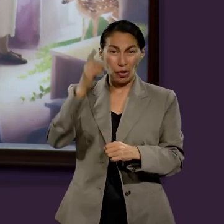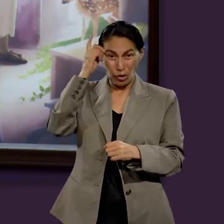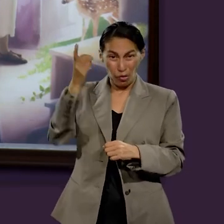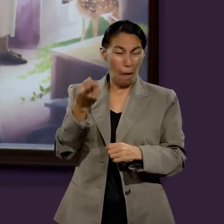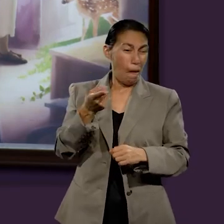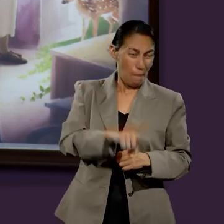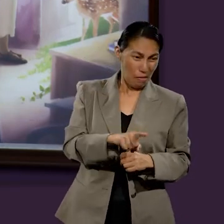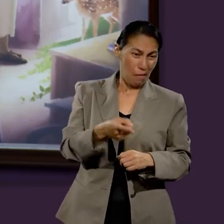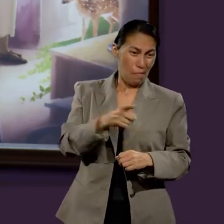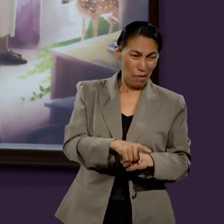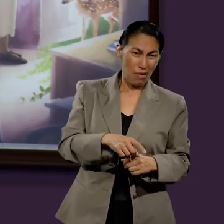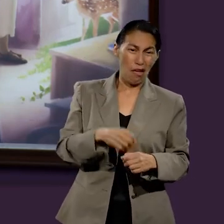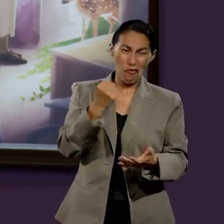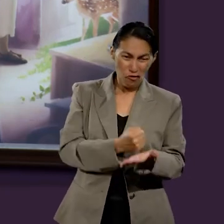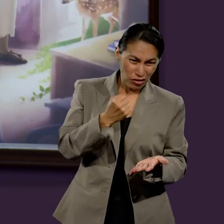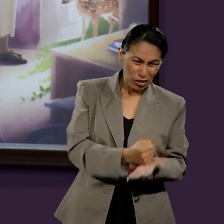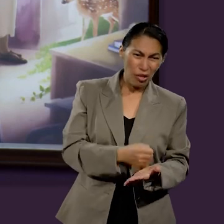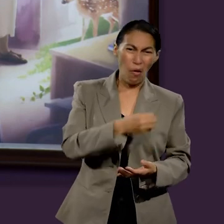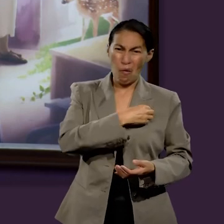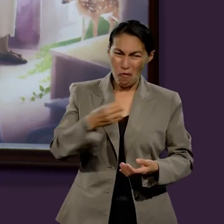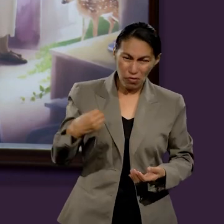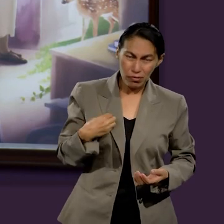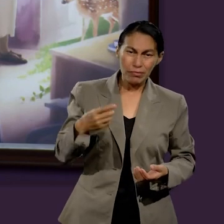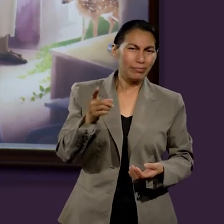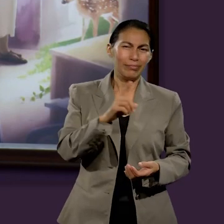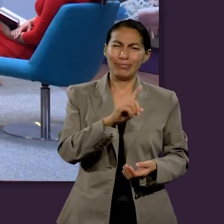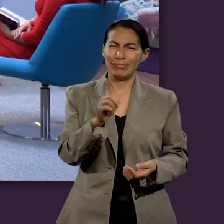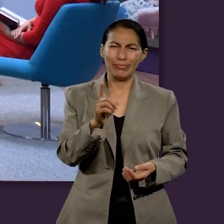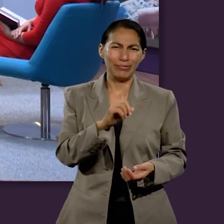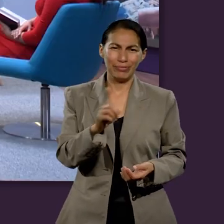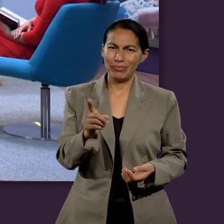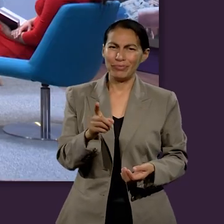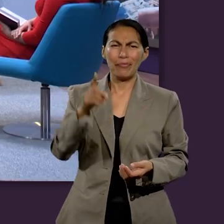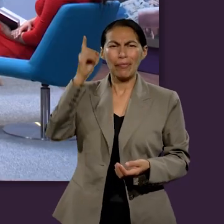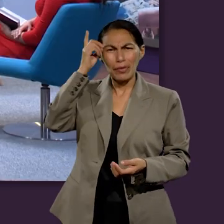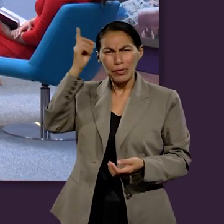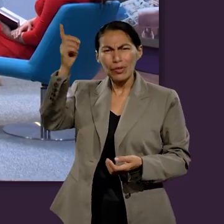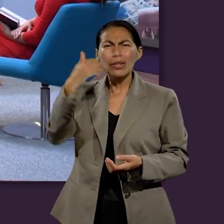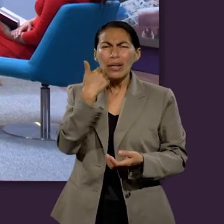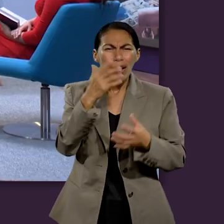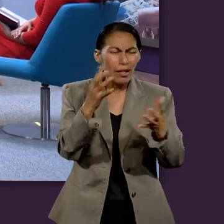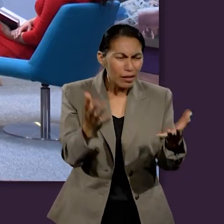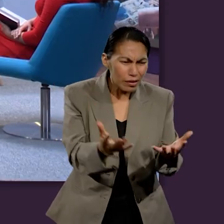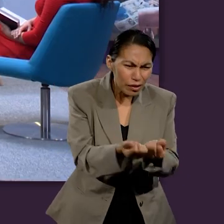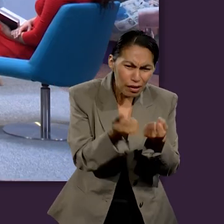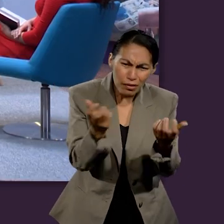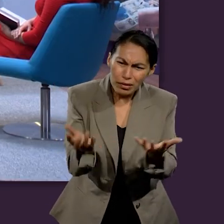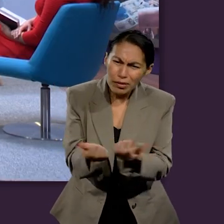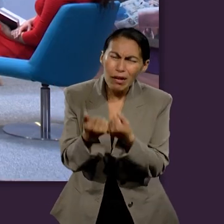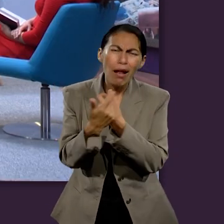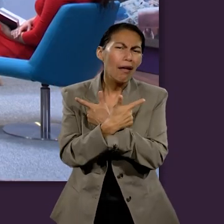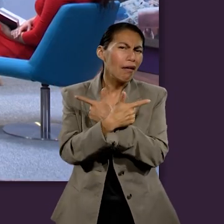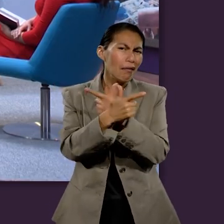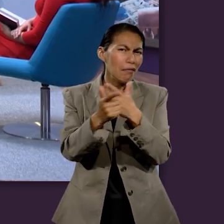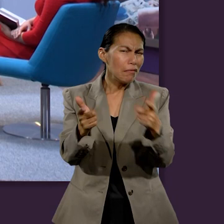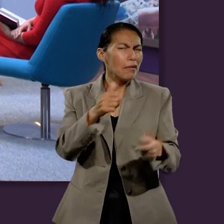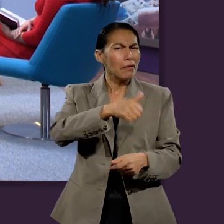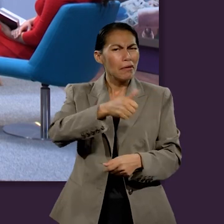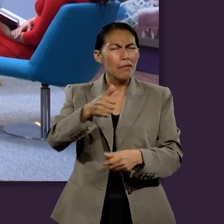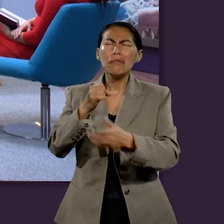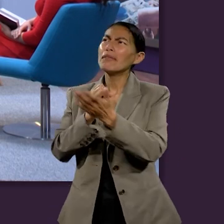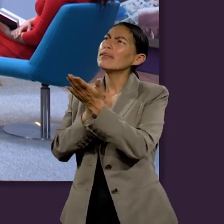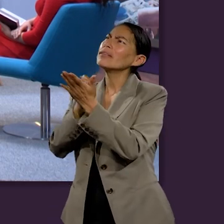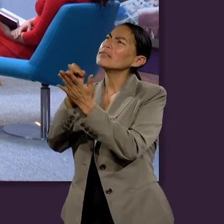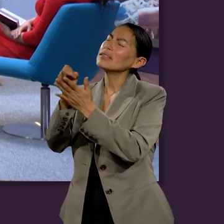con ese juicio. Y no es arbitrario, es un Dios de amor. Él nos quiere salvar a todos. Pero algunos de nosotros,